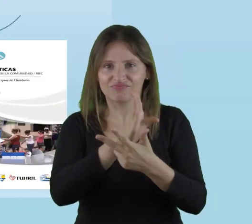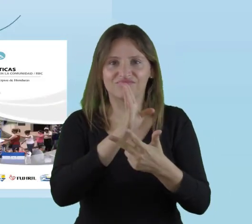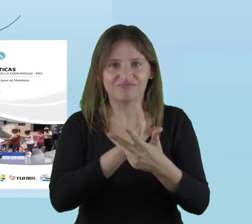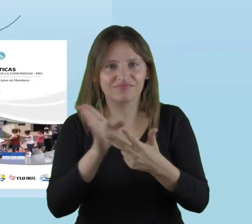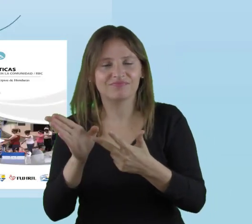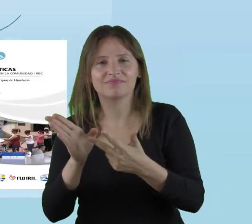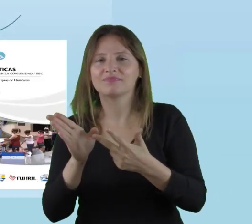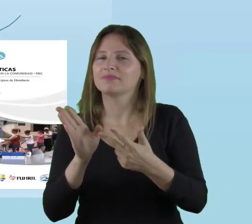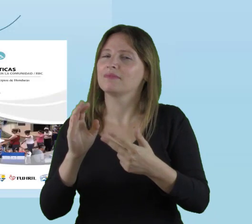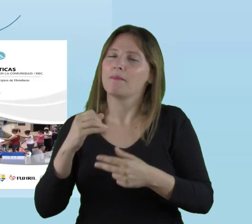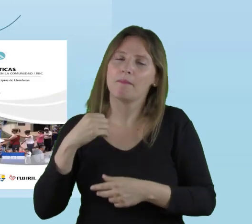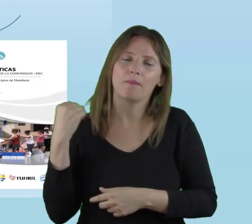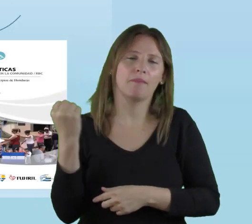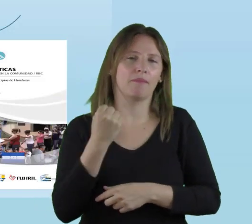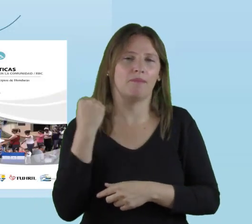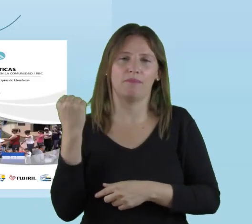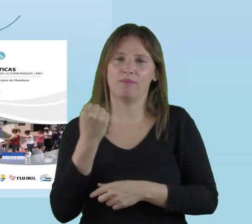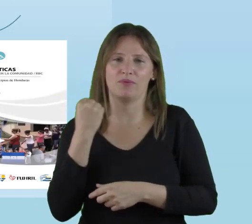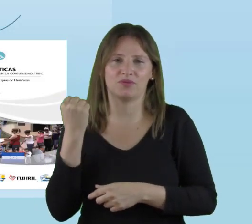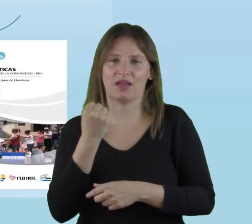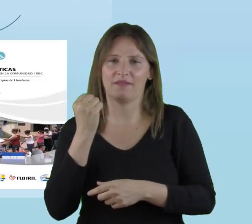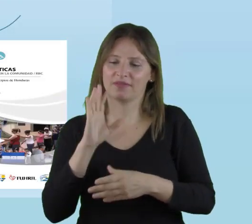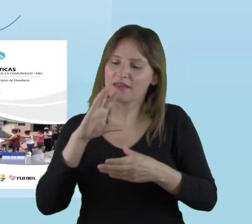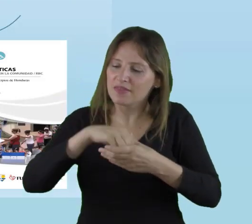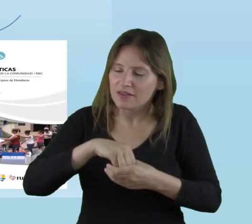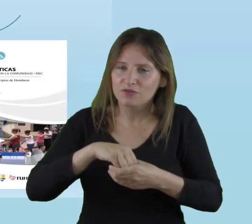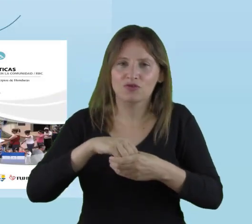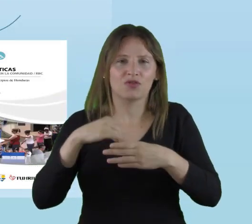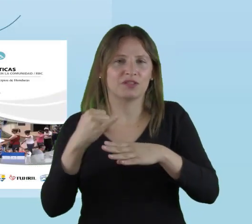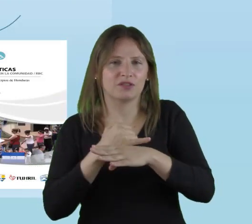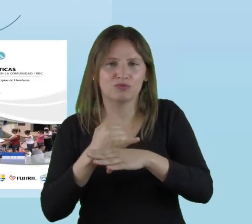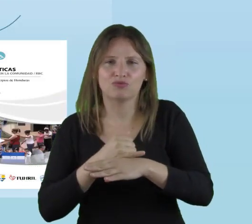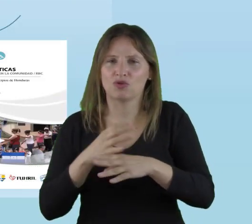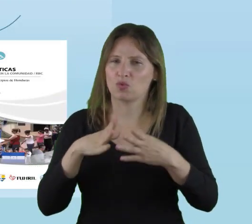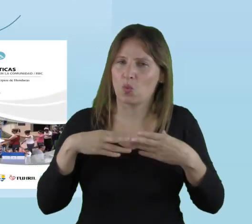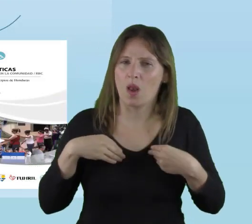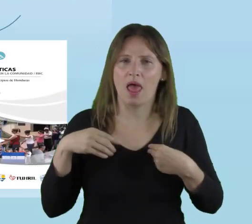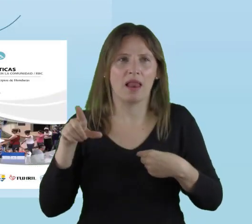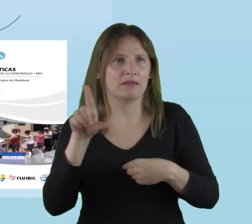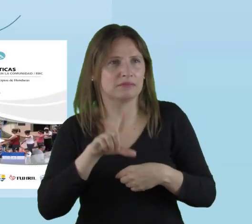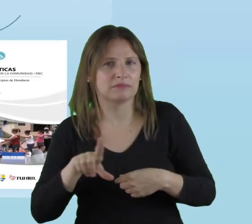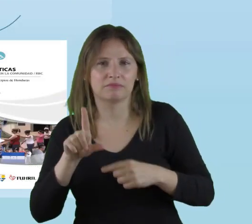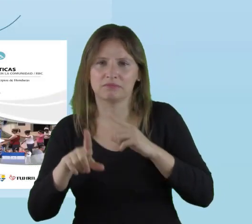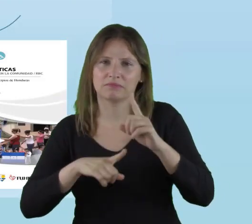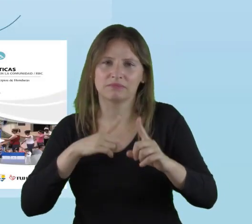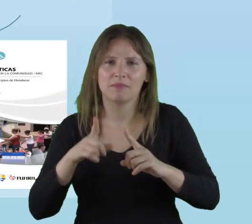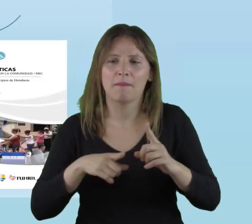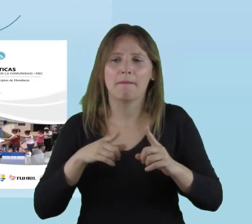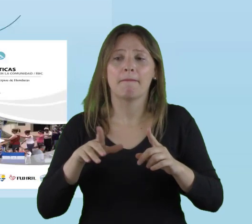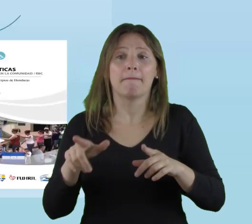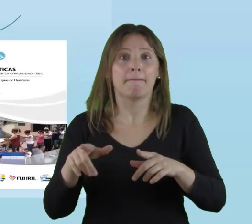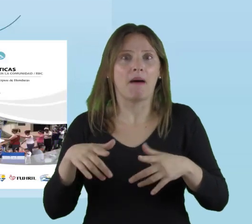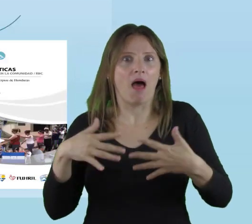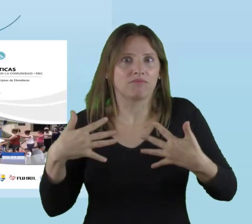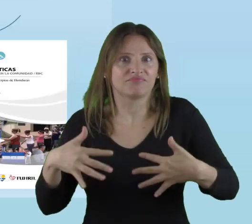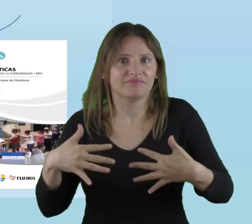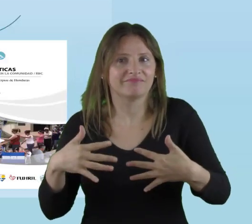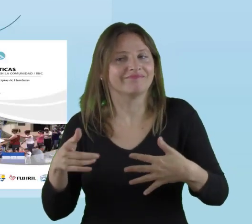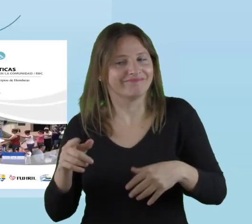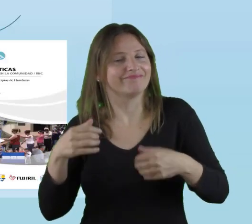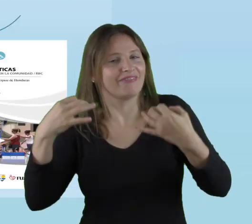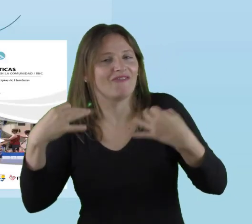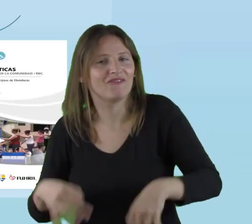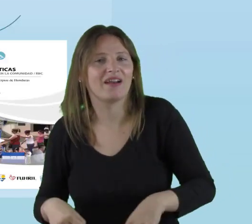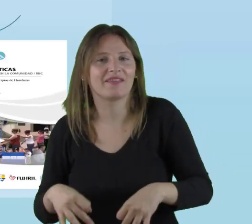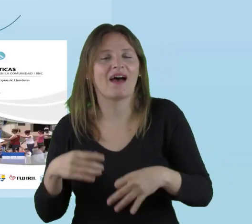dimensiones no pueden faltar en ninguna institución para poder decir que realmente